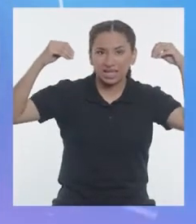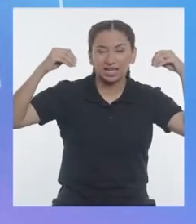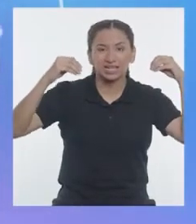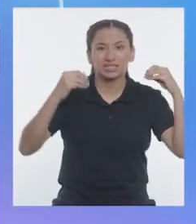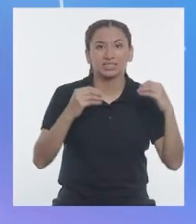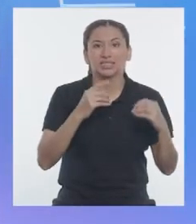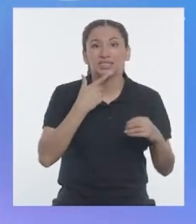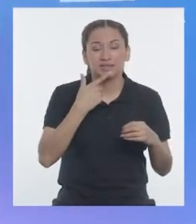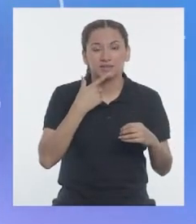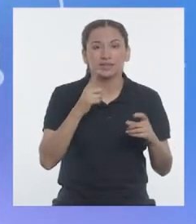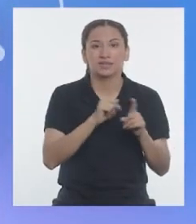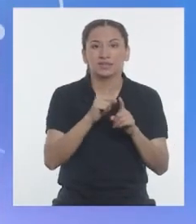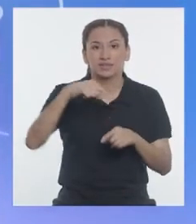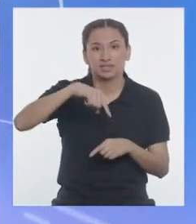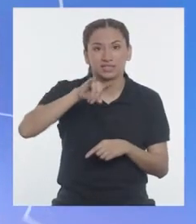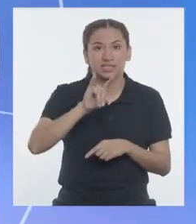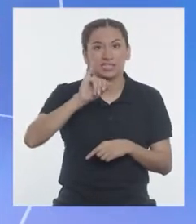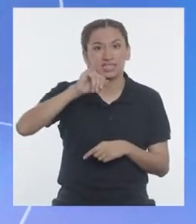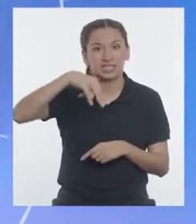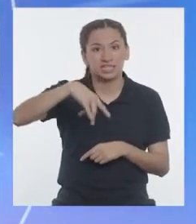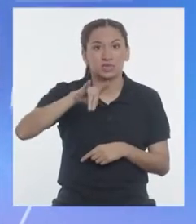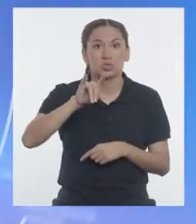y la quinoa.